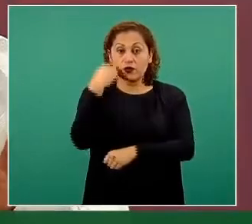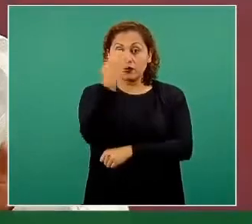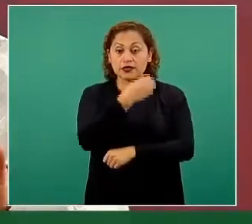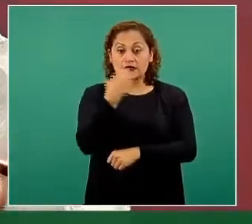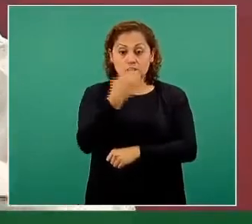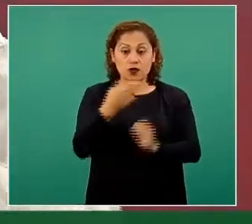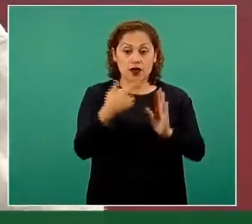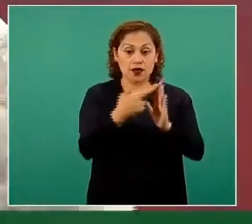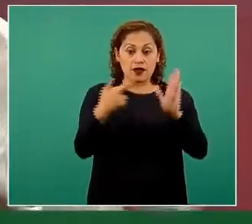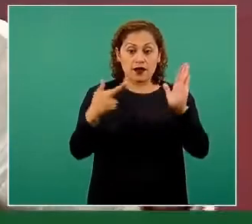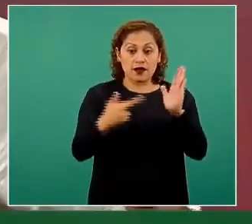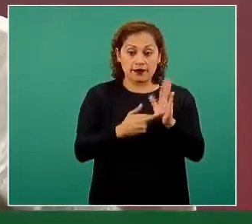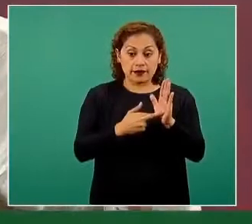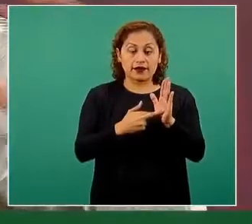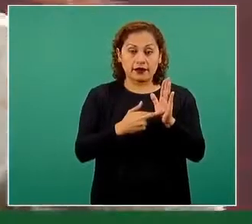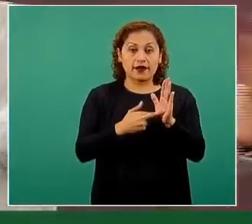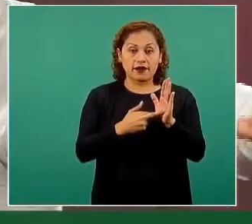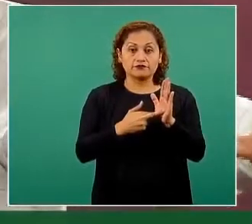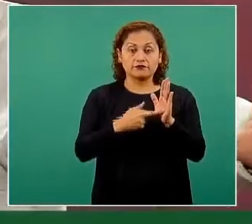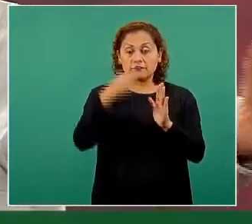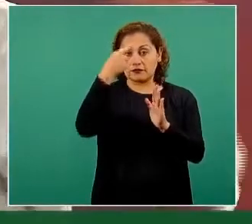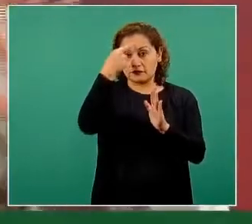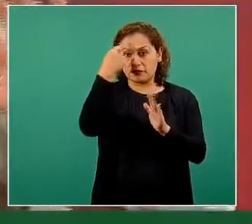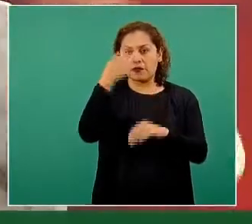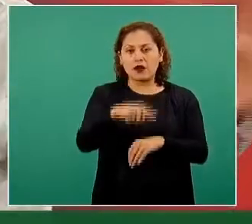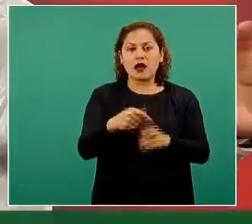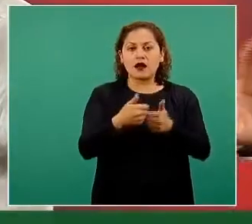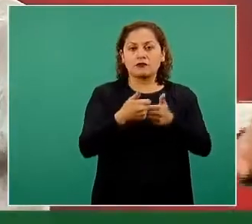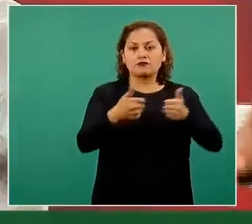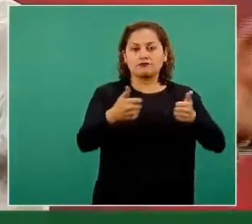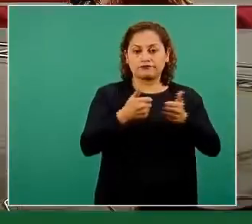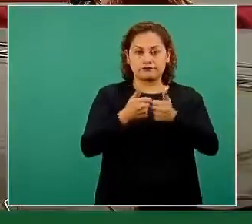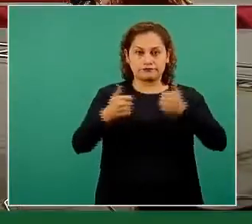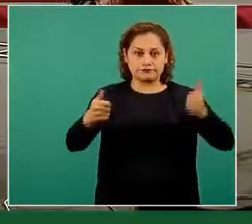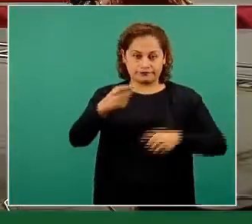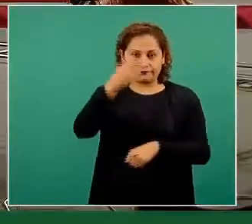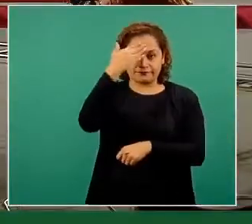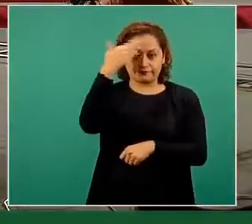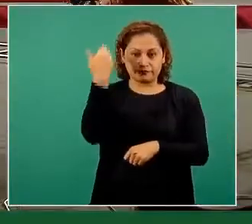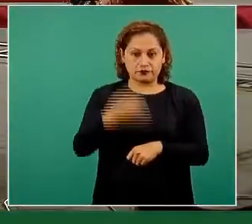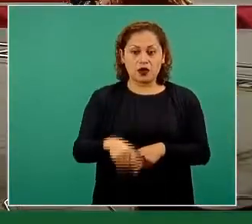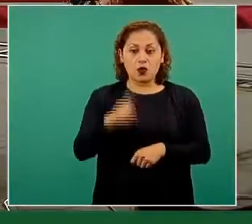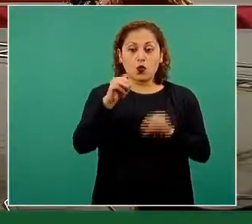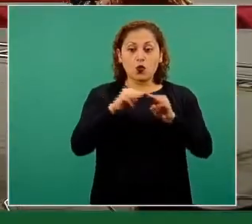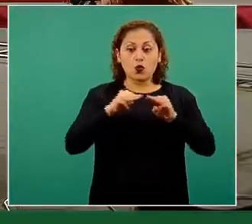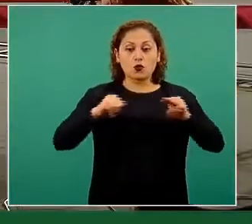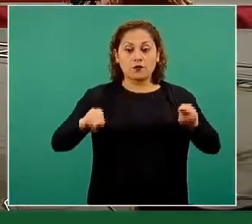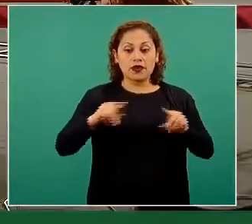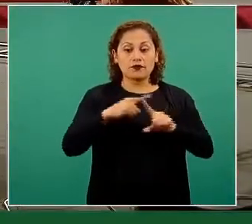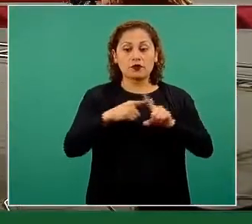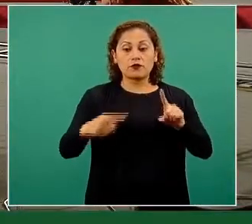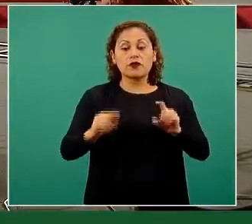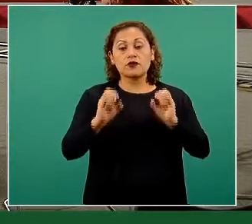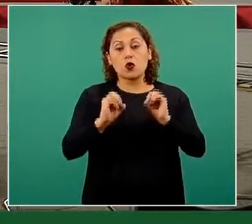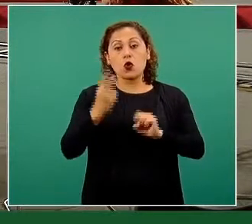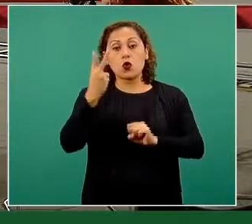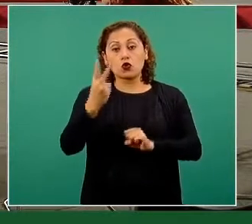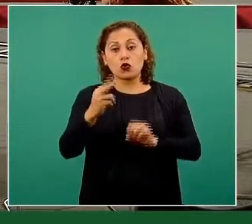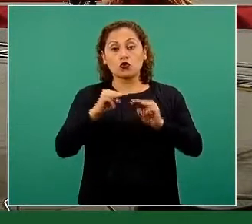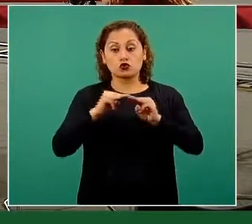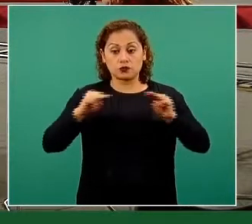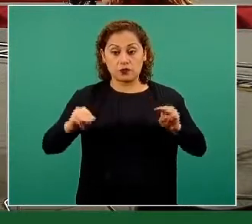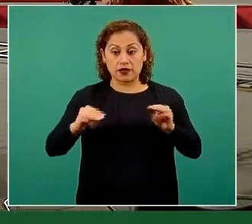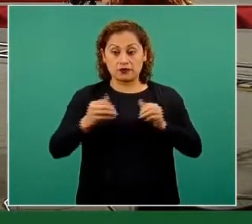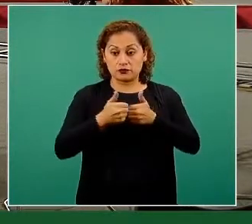sana distancia. Es el mismo principio de la sana distancia, mantenernos a un metro y medio o dos de la siguiente persona.